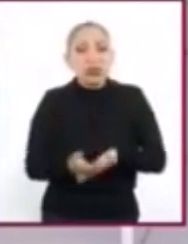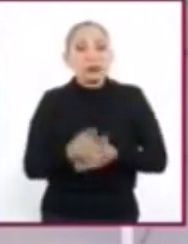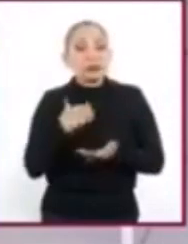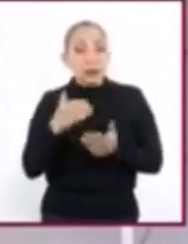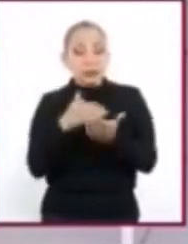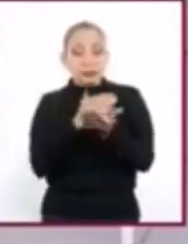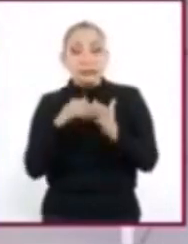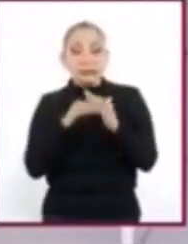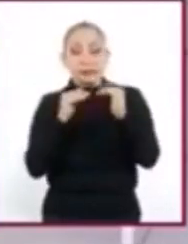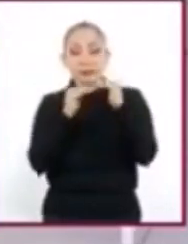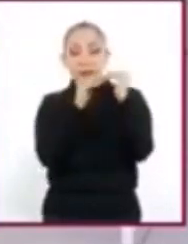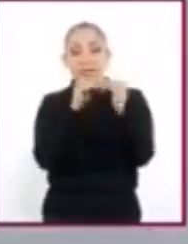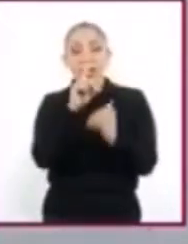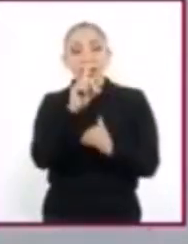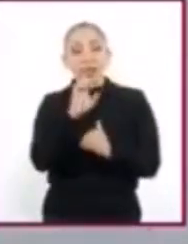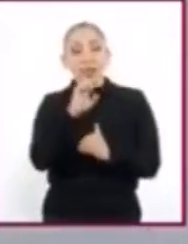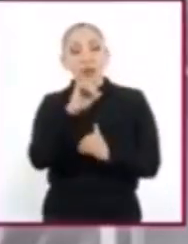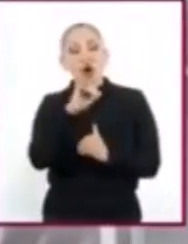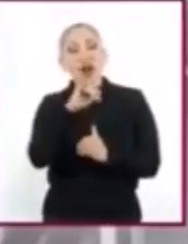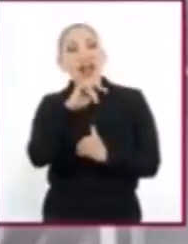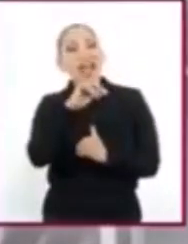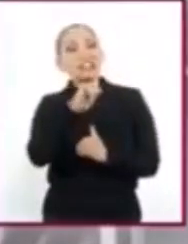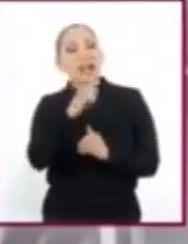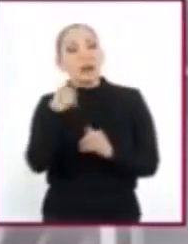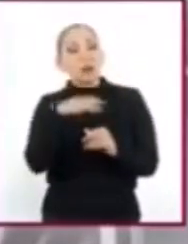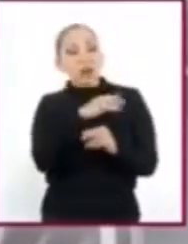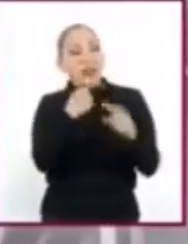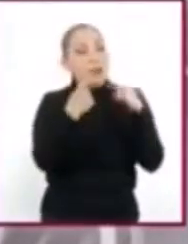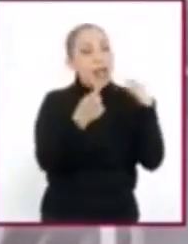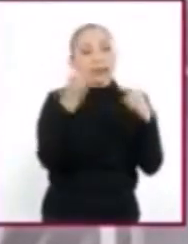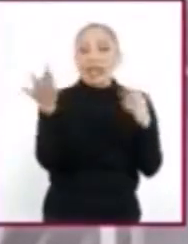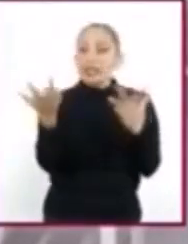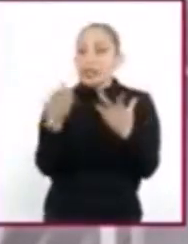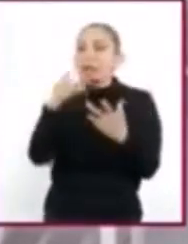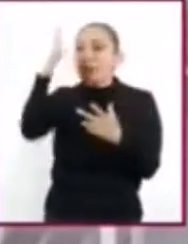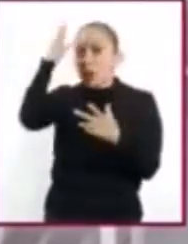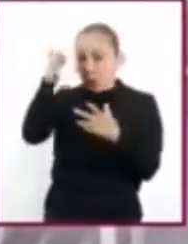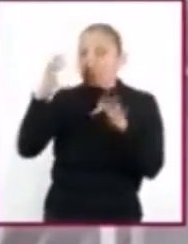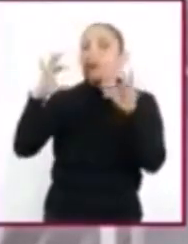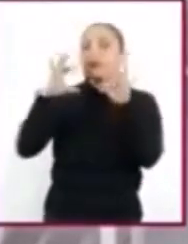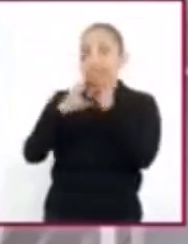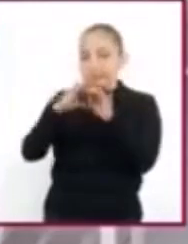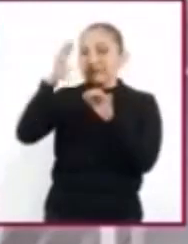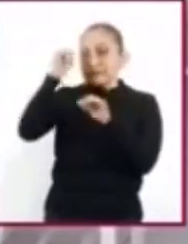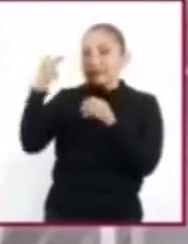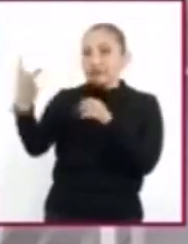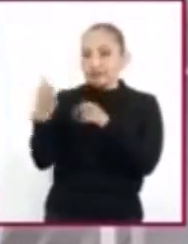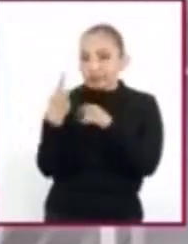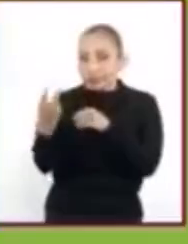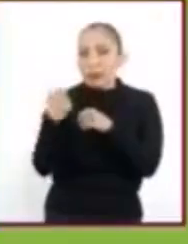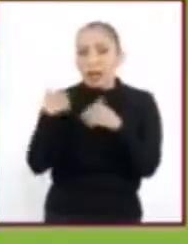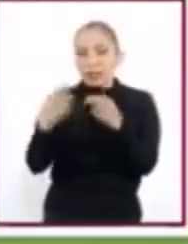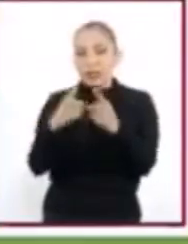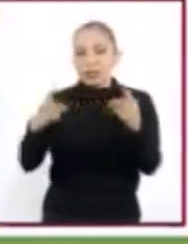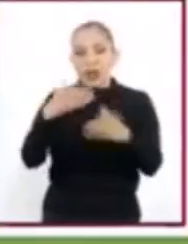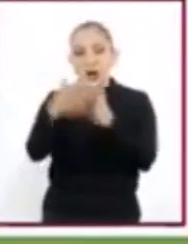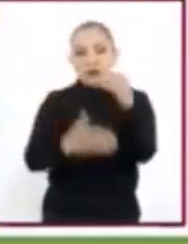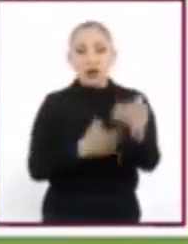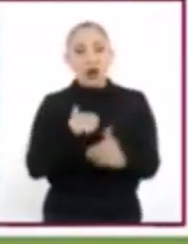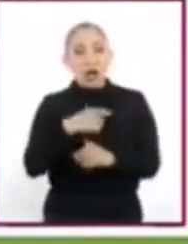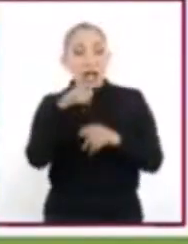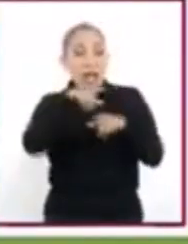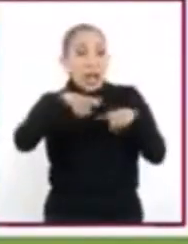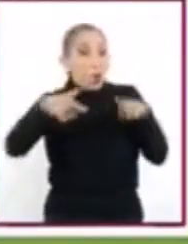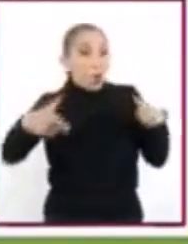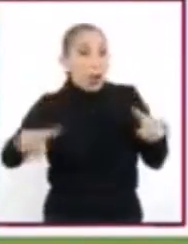democracia va aparejada a la capacidad de dialogar y de lograr consensos para garantizar el desarrollo humano. El lenguaje que